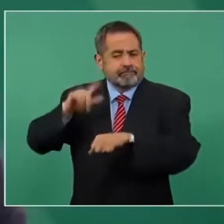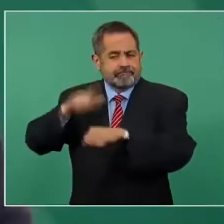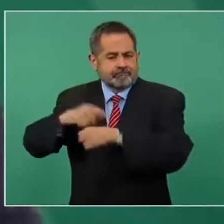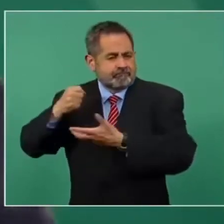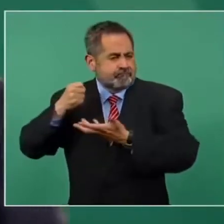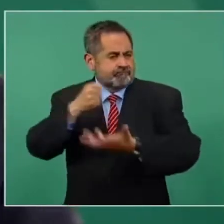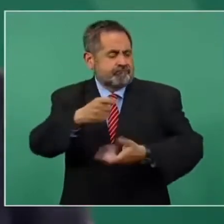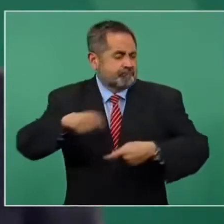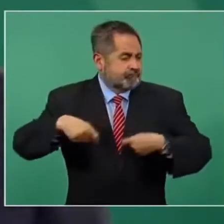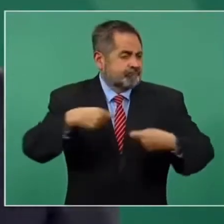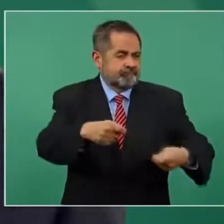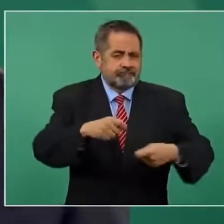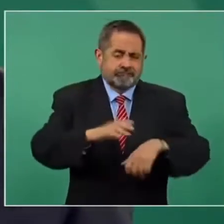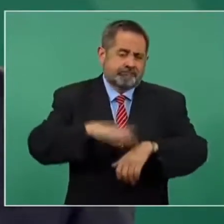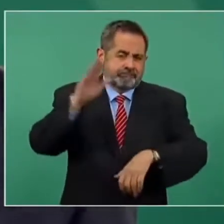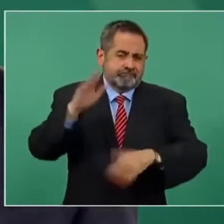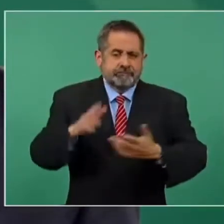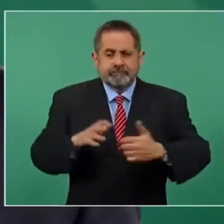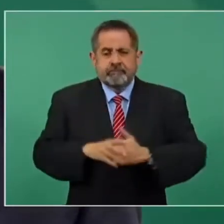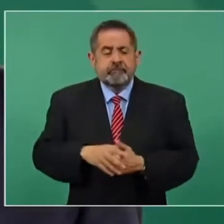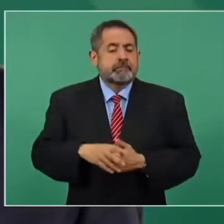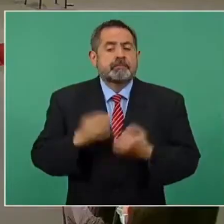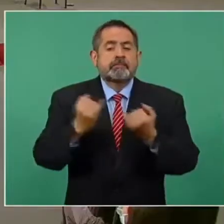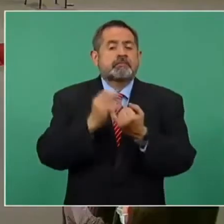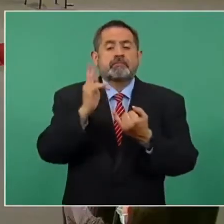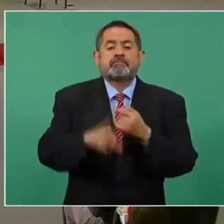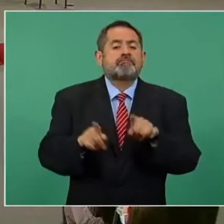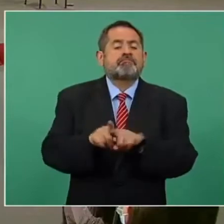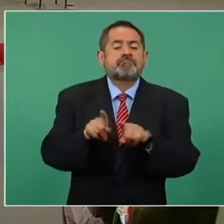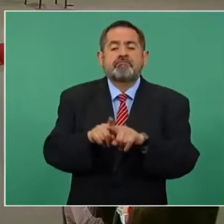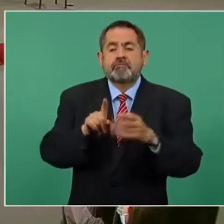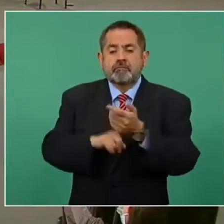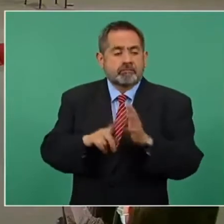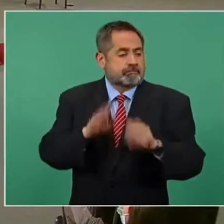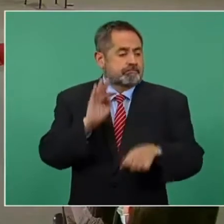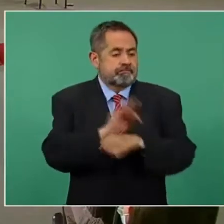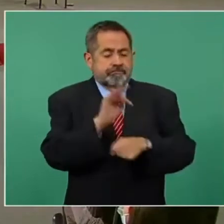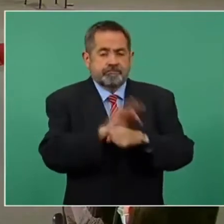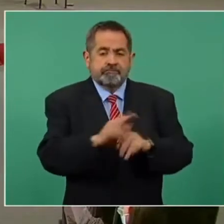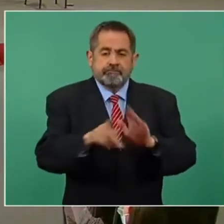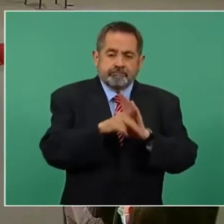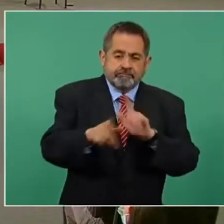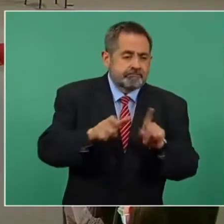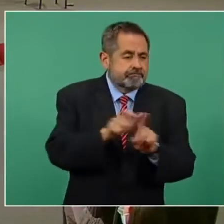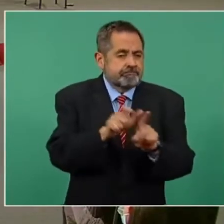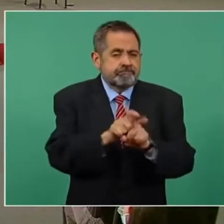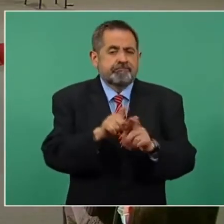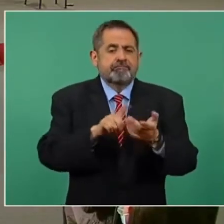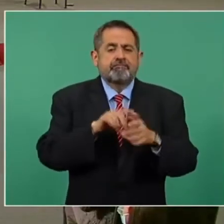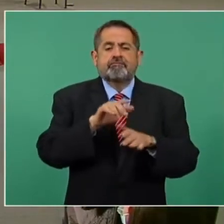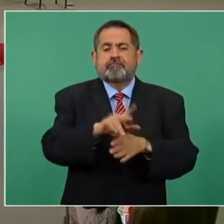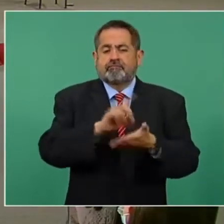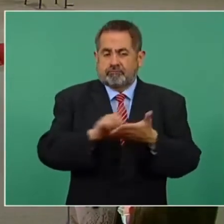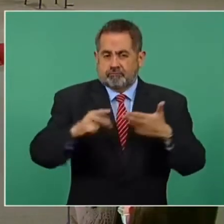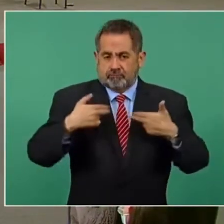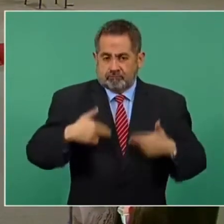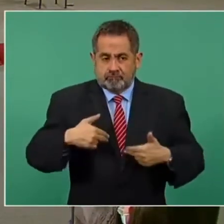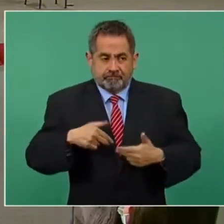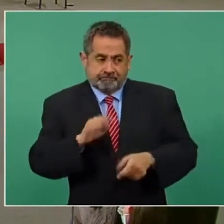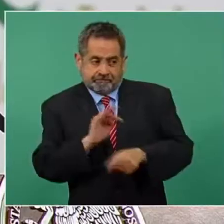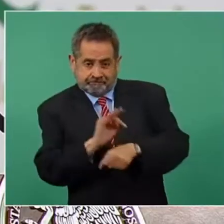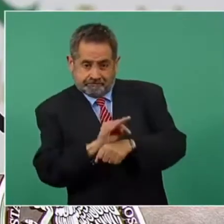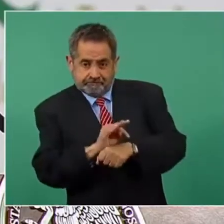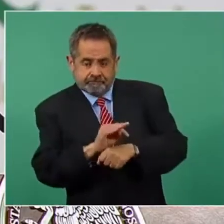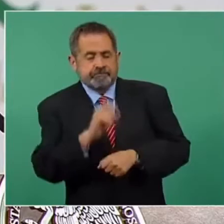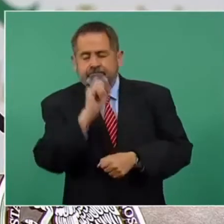invertidos. Al igual que en el mecanismo de protección a periodistas y personas defensoras de derechos humanos, donde